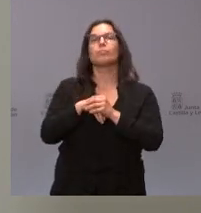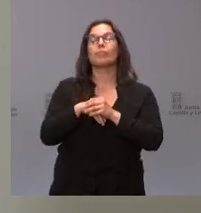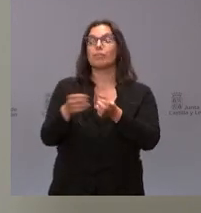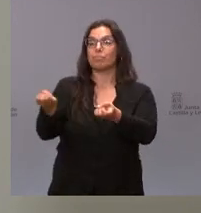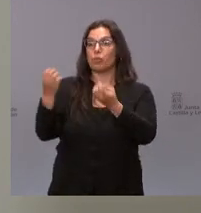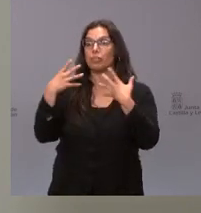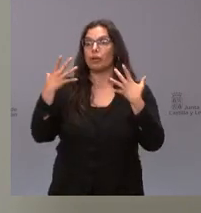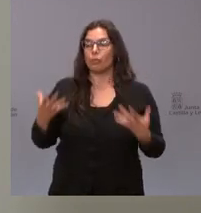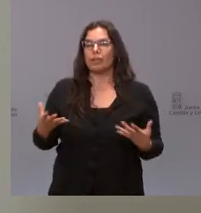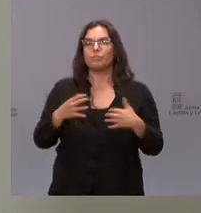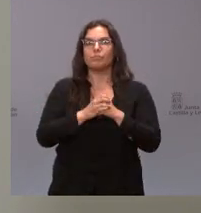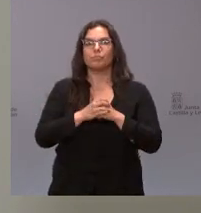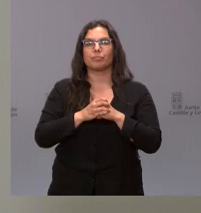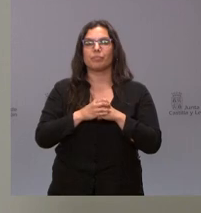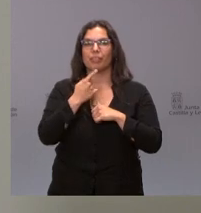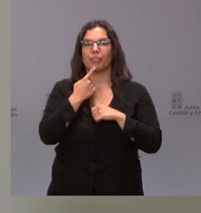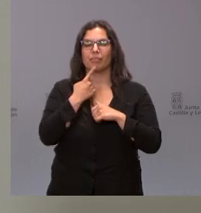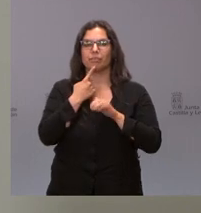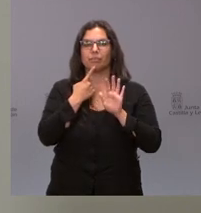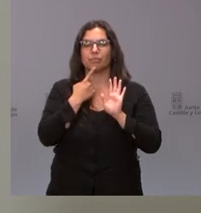informan es lo siguiente